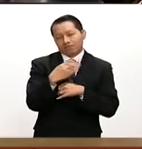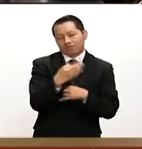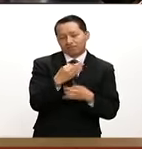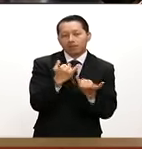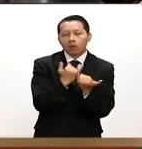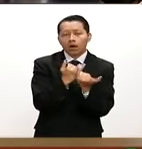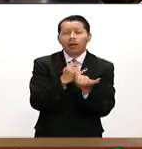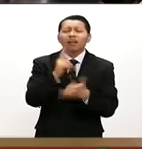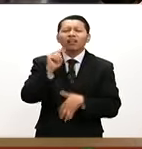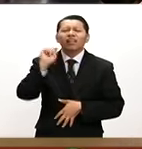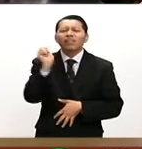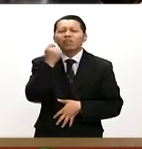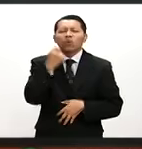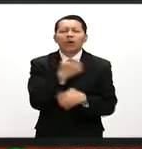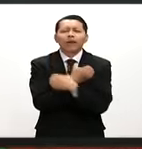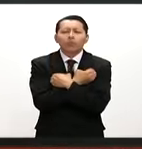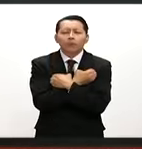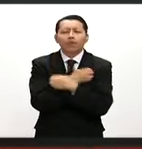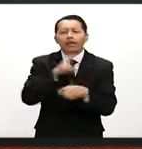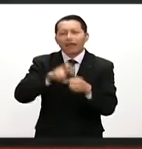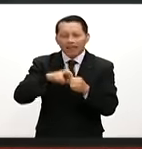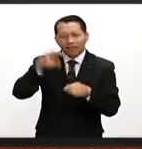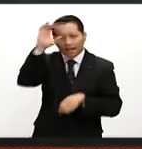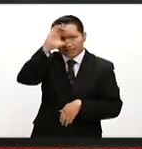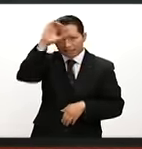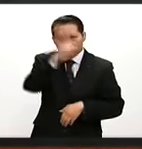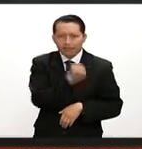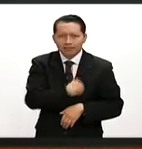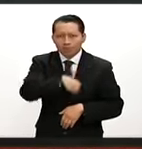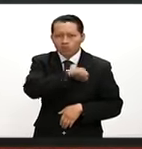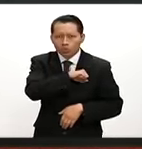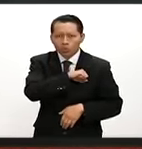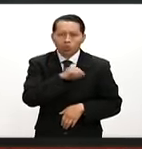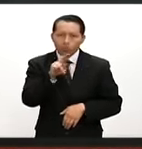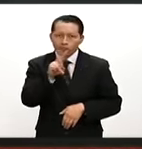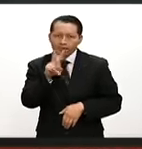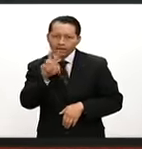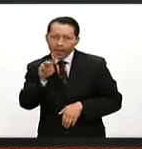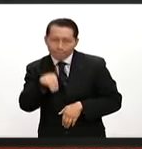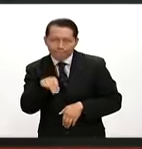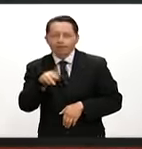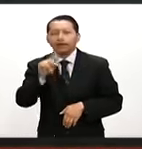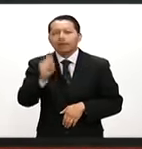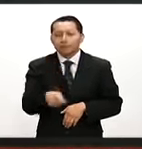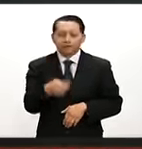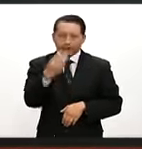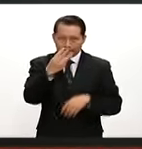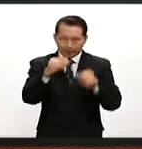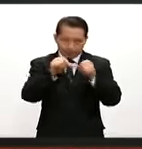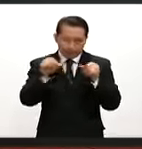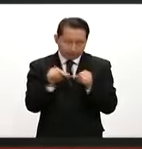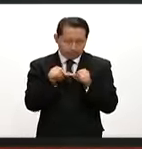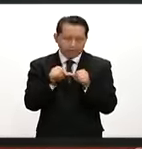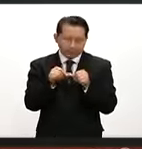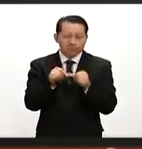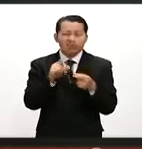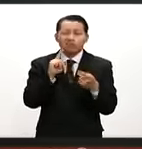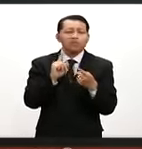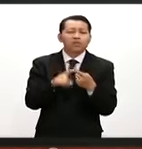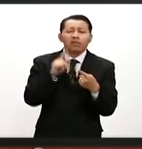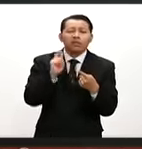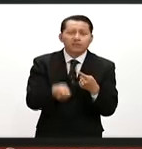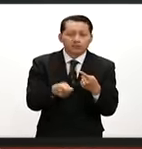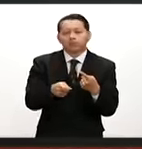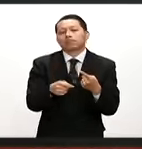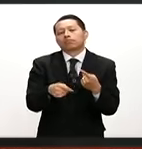Y bueno, las Tecnologías Educativas en Ciencias de la Salud en UVM corresponden tres áreas en particular, lo que viene siendo